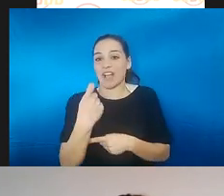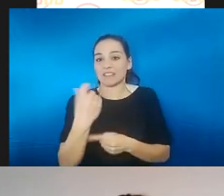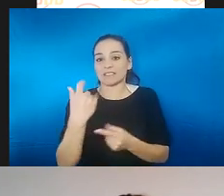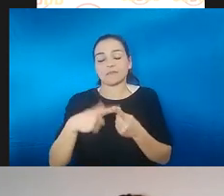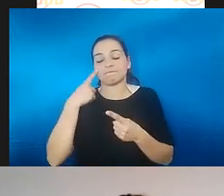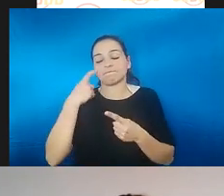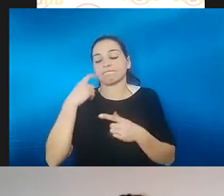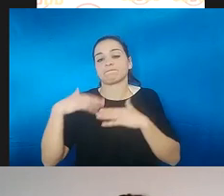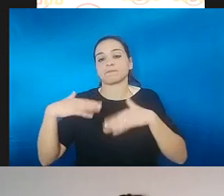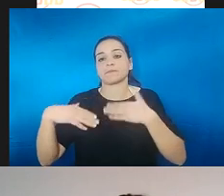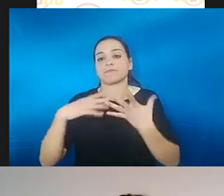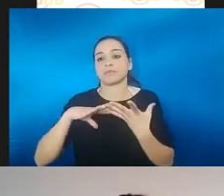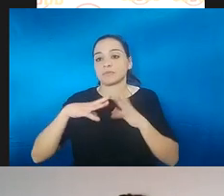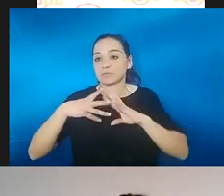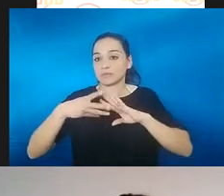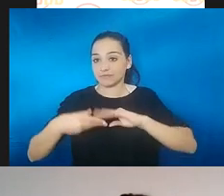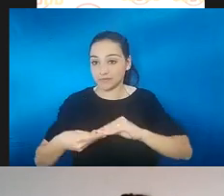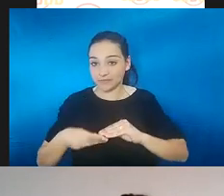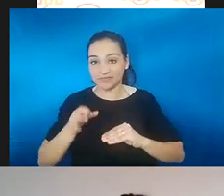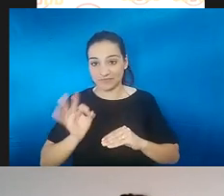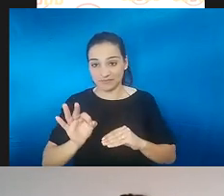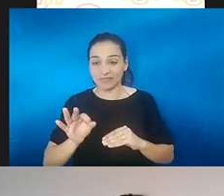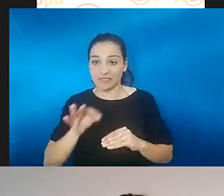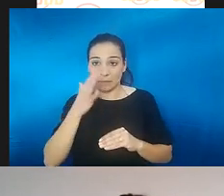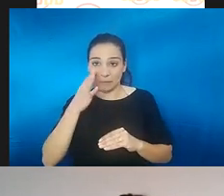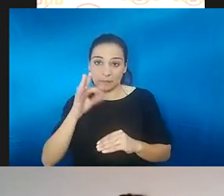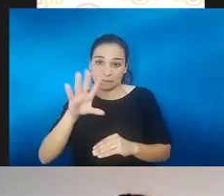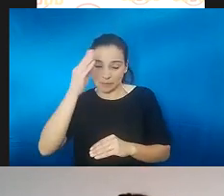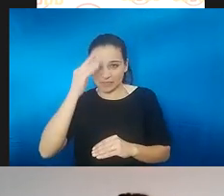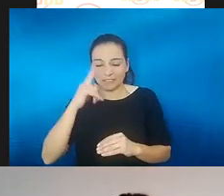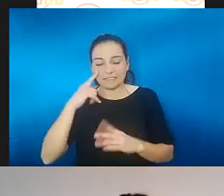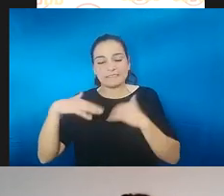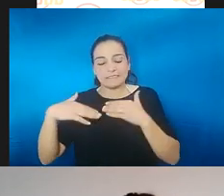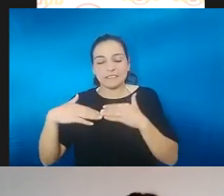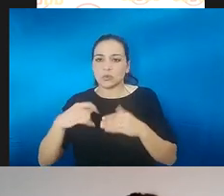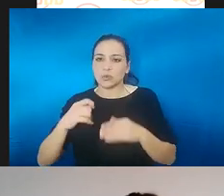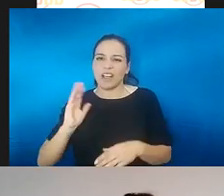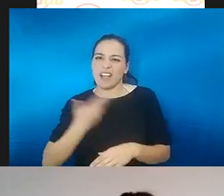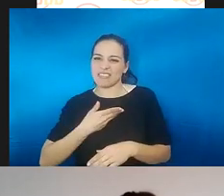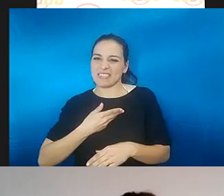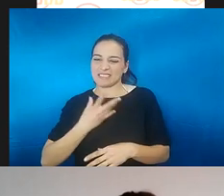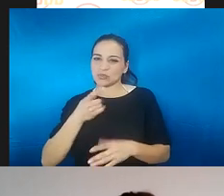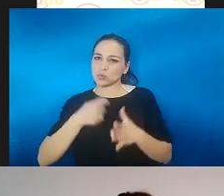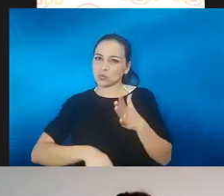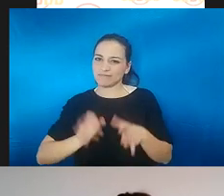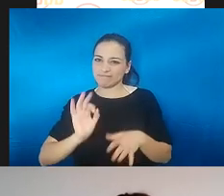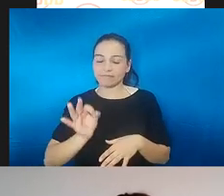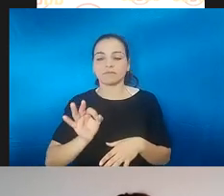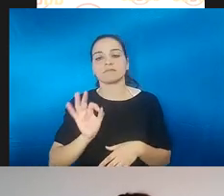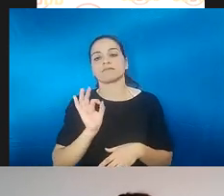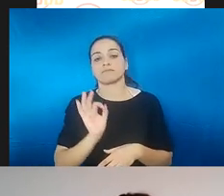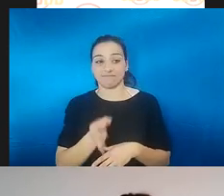Entiendo que te afectó. Sí, sí. A ver, el primer momento, a mí me lo dijo directamente la